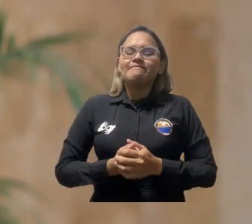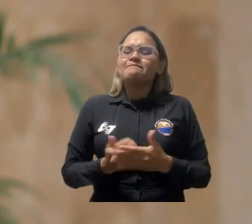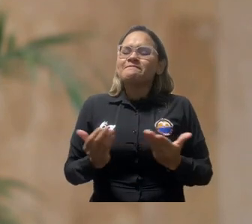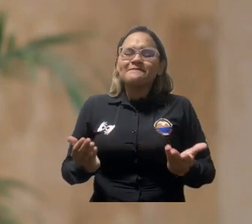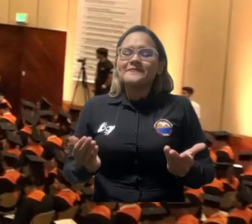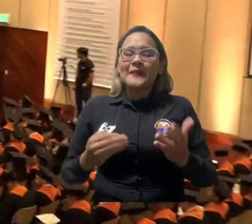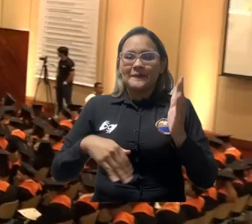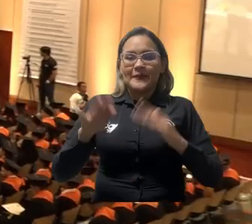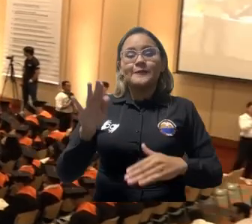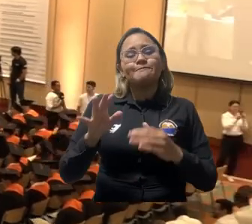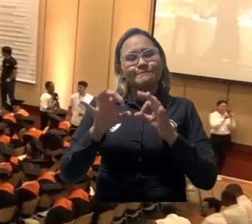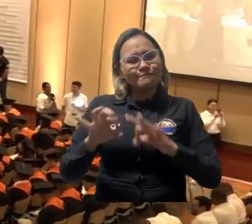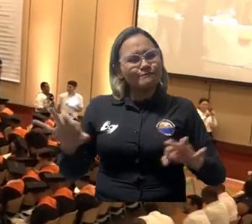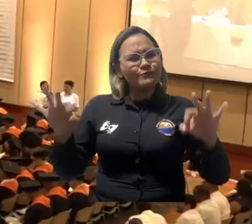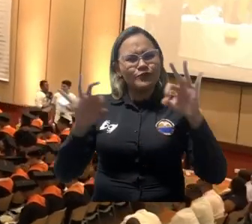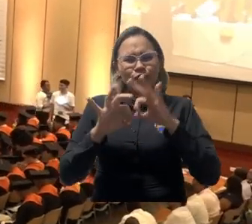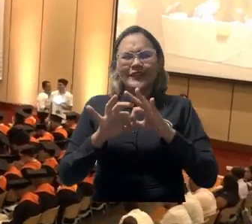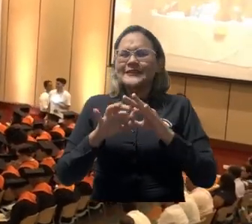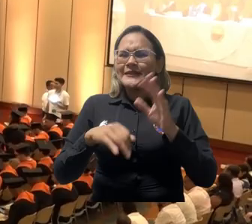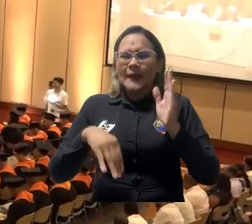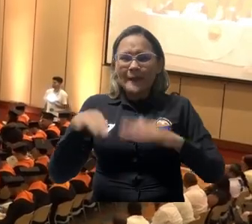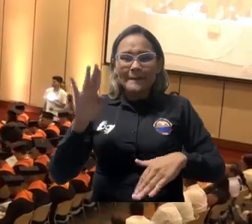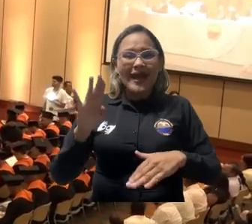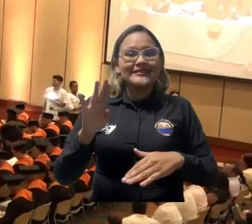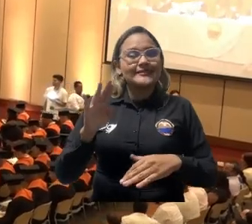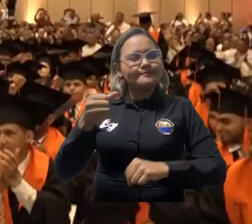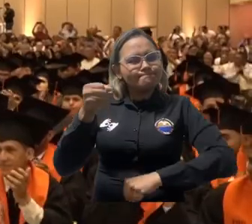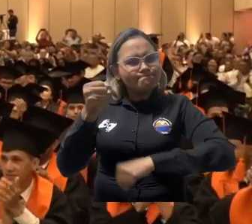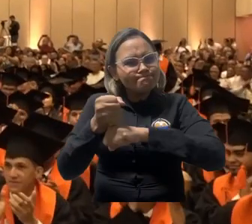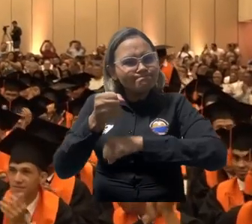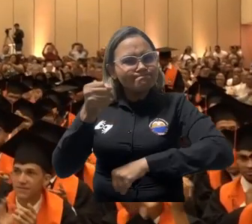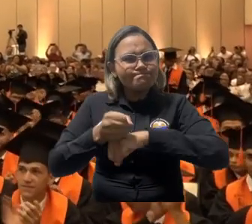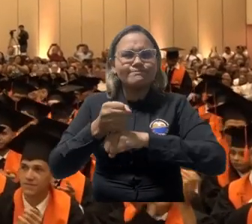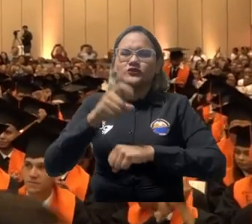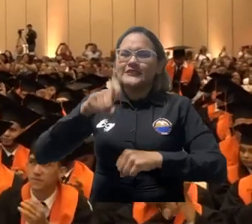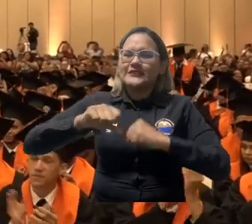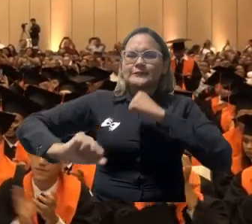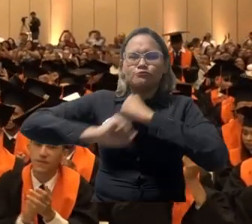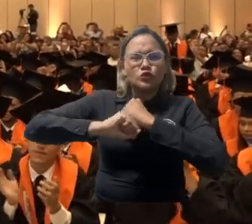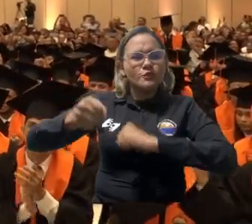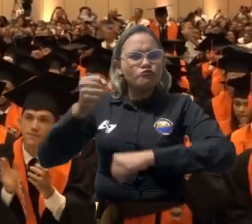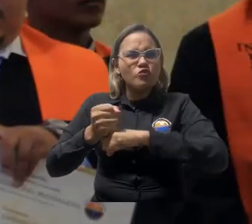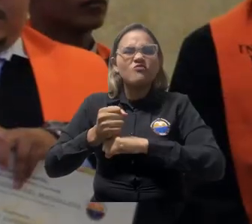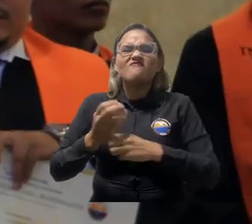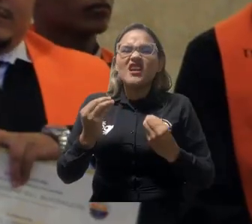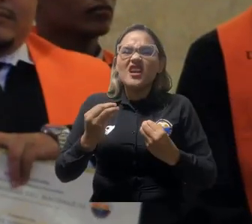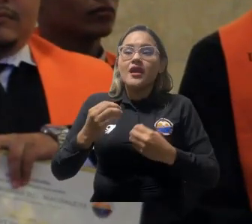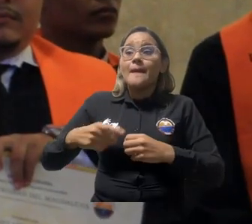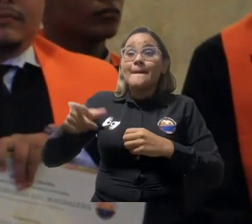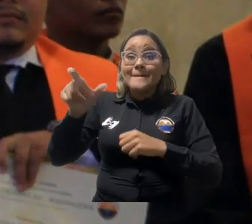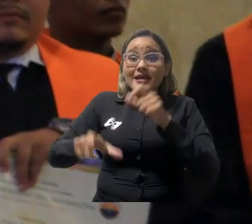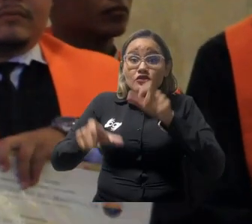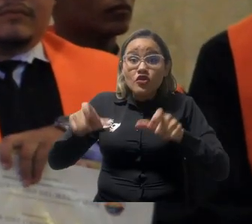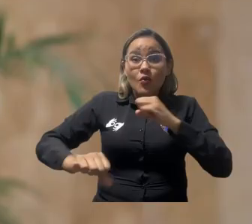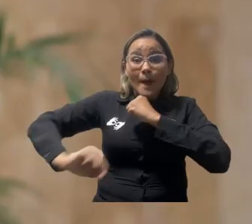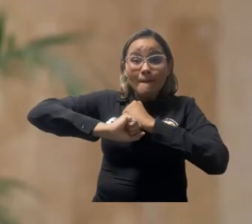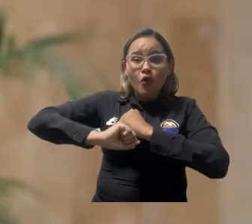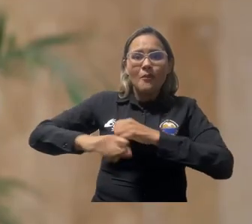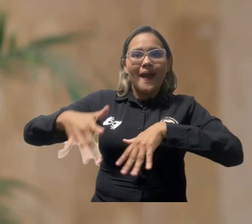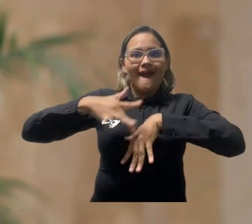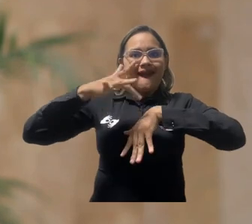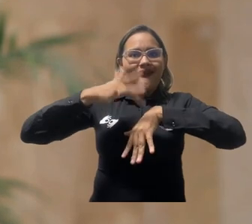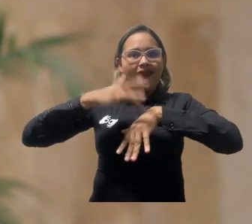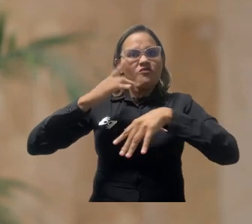prácticamente, apoya a las otras personas para que los ayude y los motive,